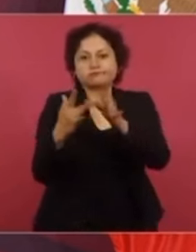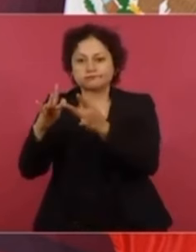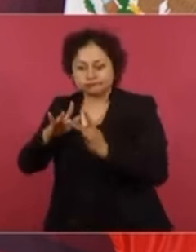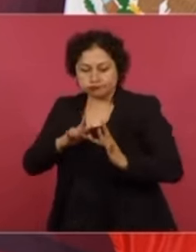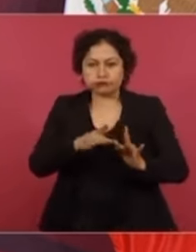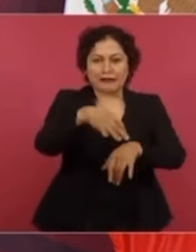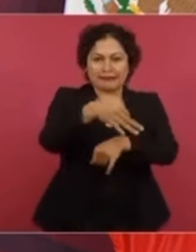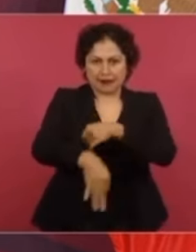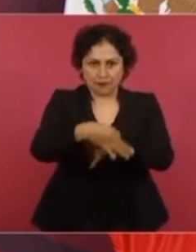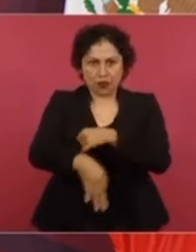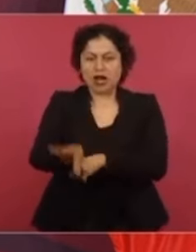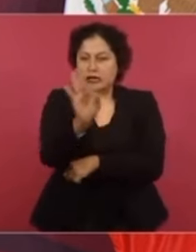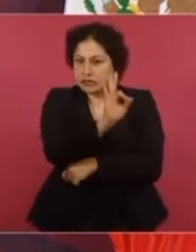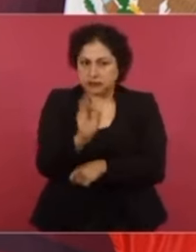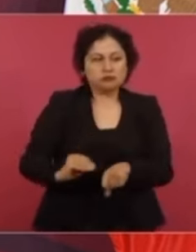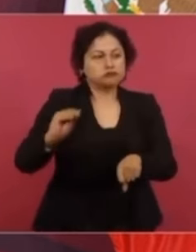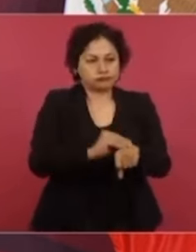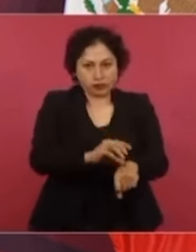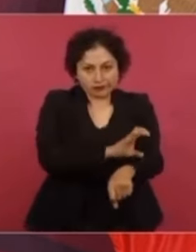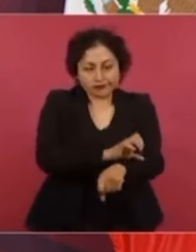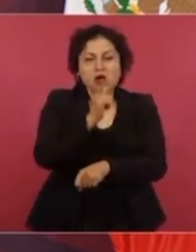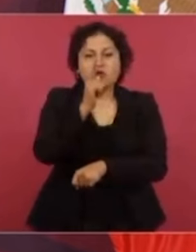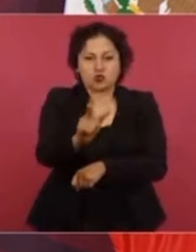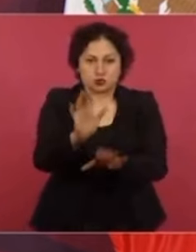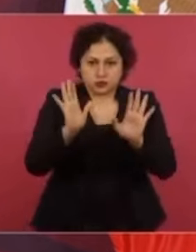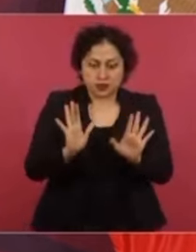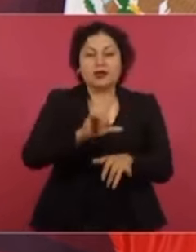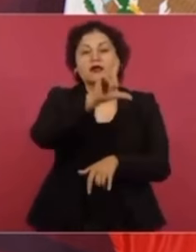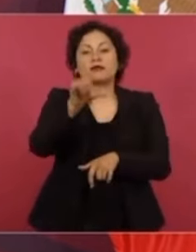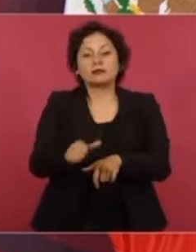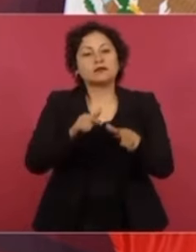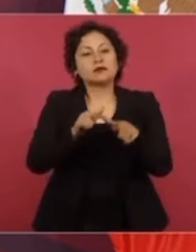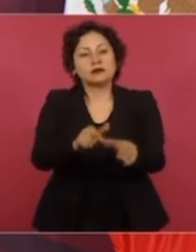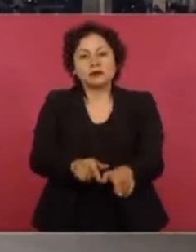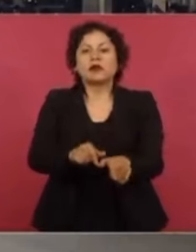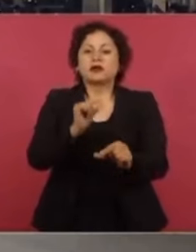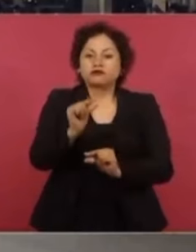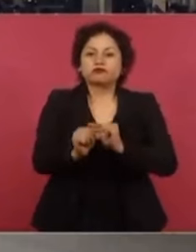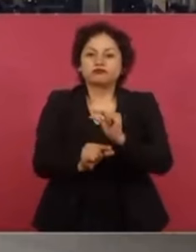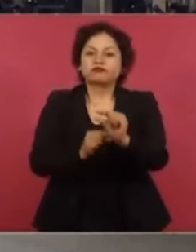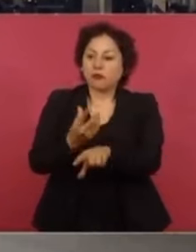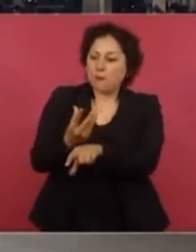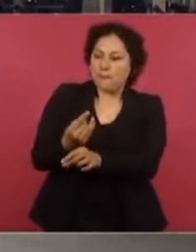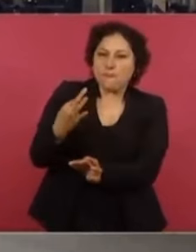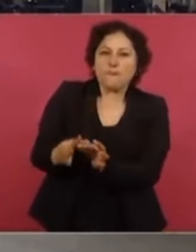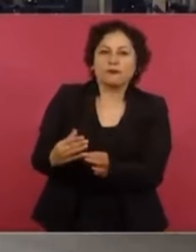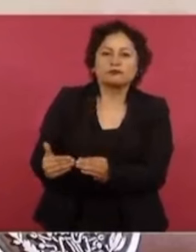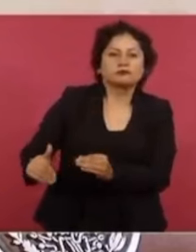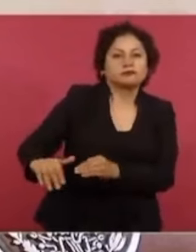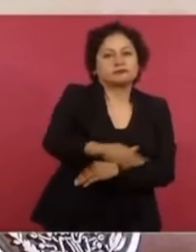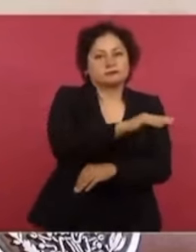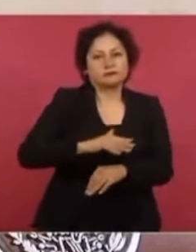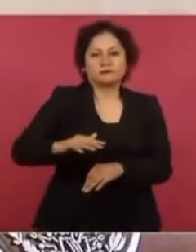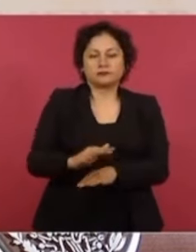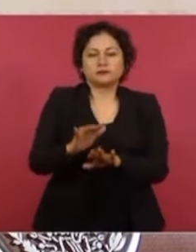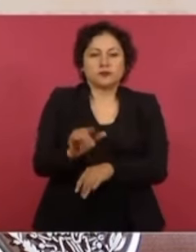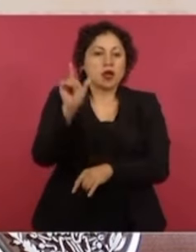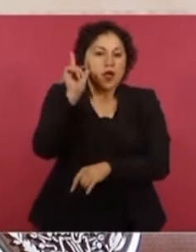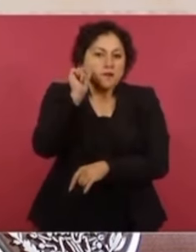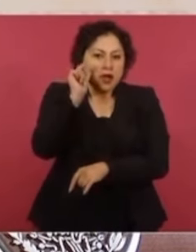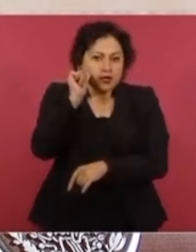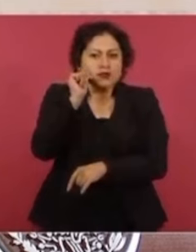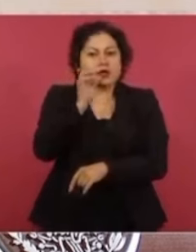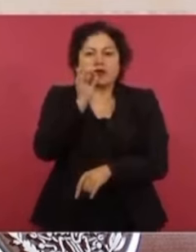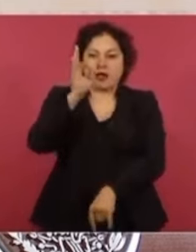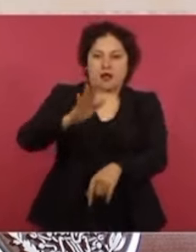casos provisional, pero con energía y nos quedamos reconstruyendo ya con calma, con toda la gente, servicio. Mañana será día definitivo y mañana les estaremos informando ya al 100 por